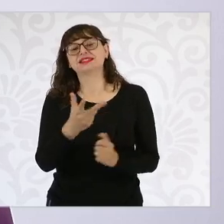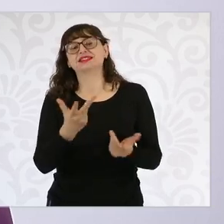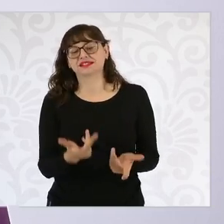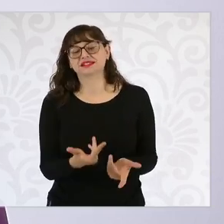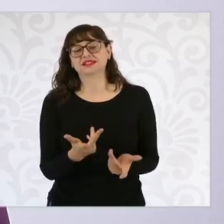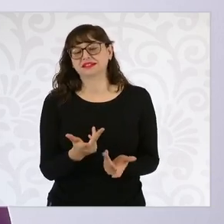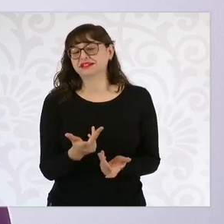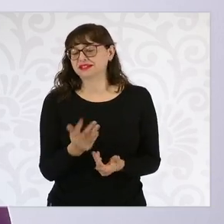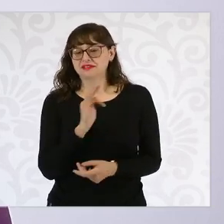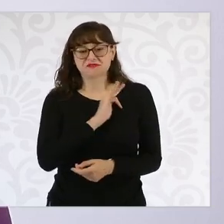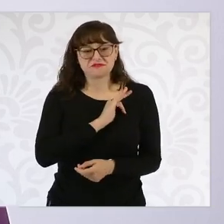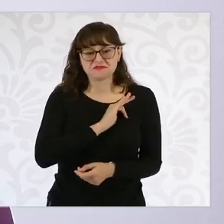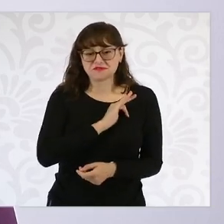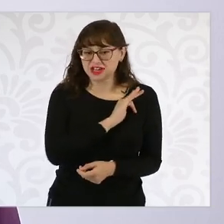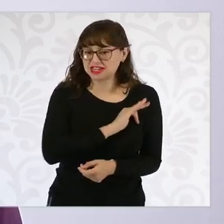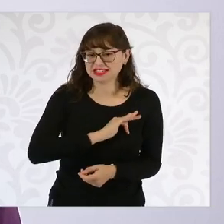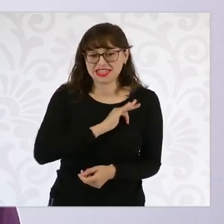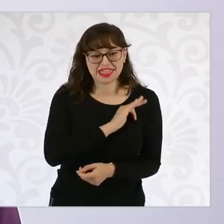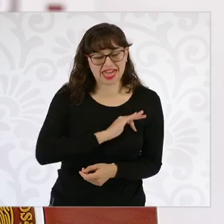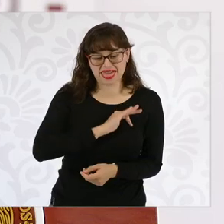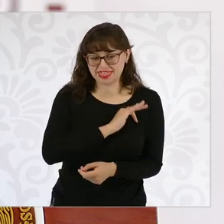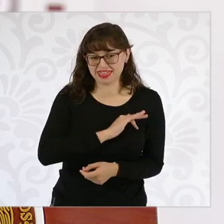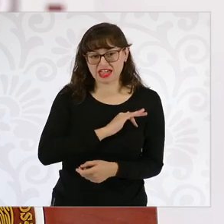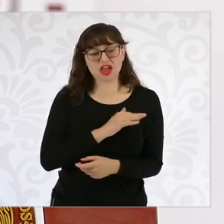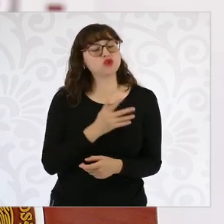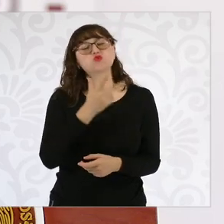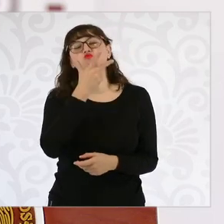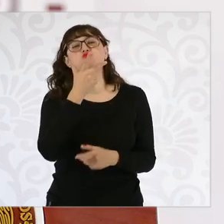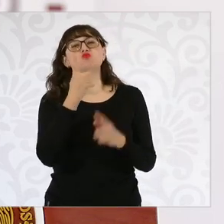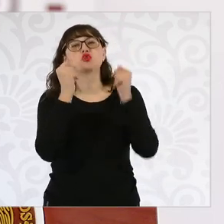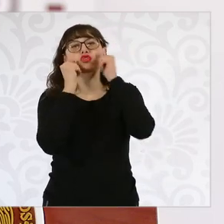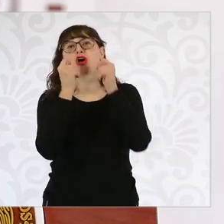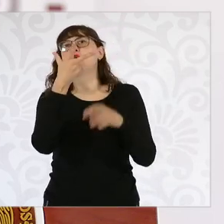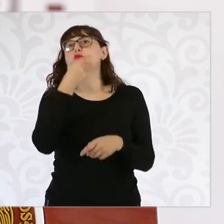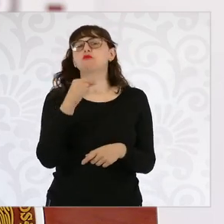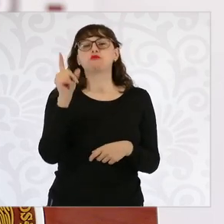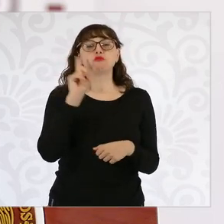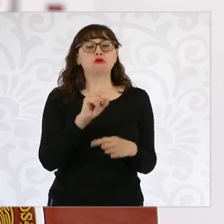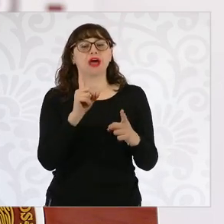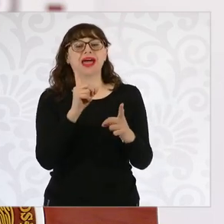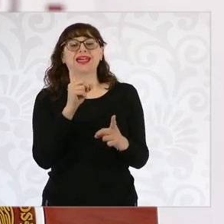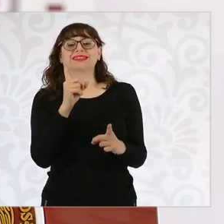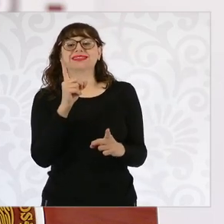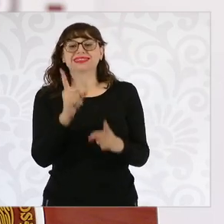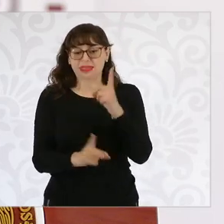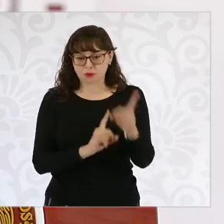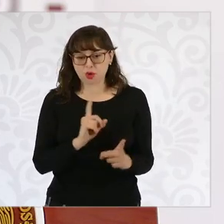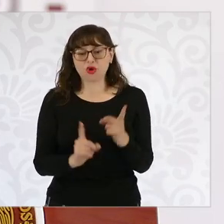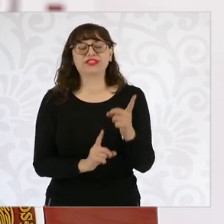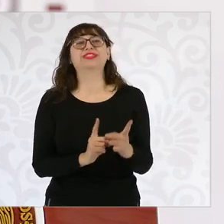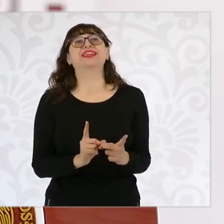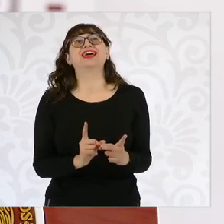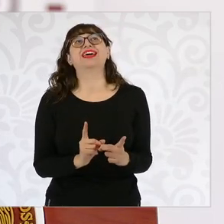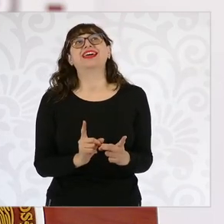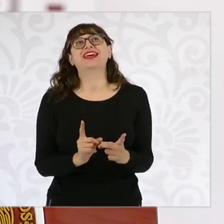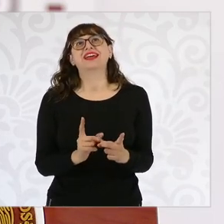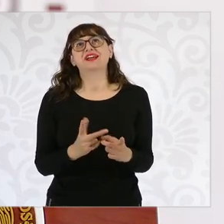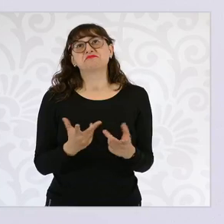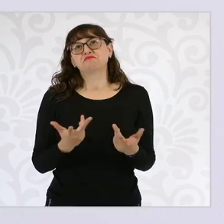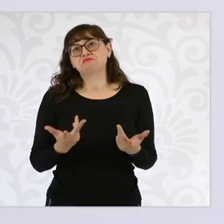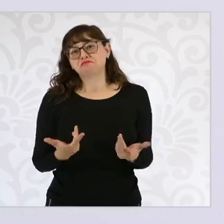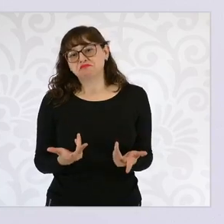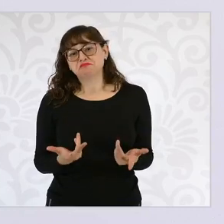a las y los mexicanos deportistas que tienen,